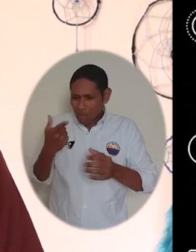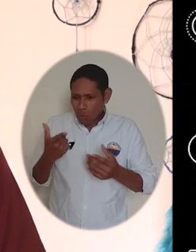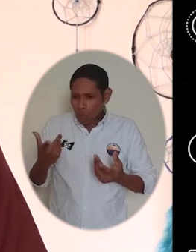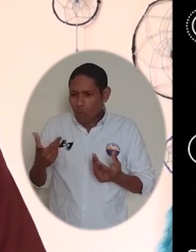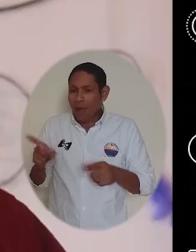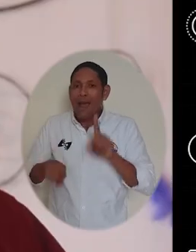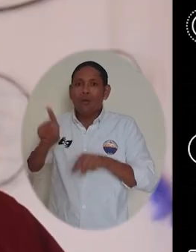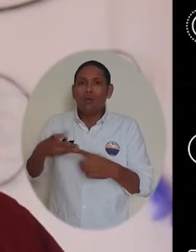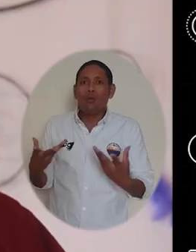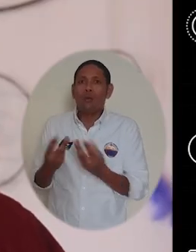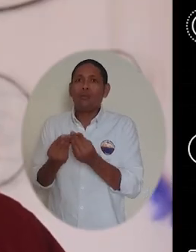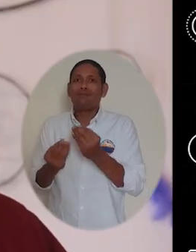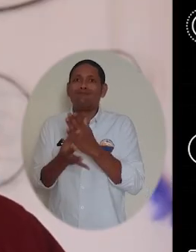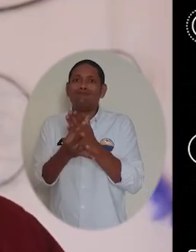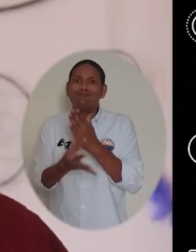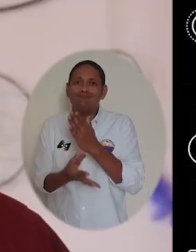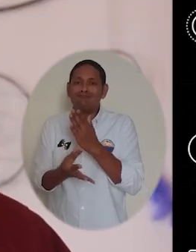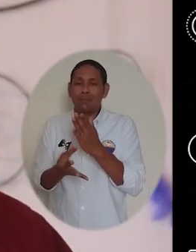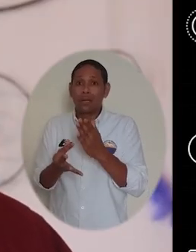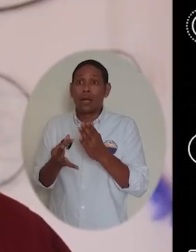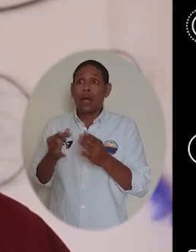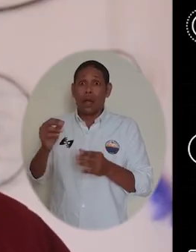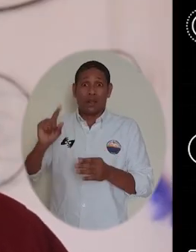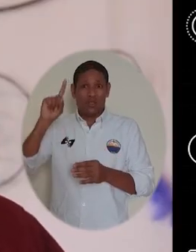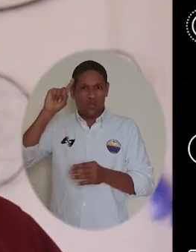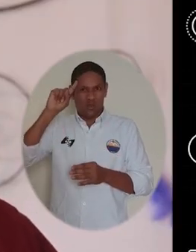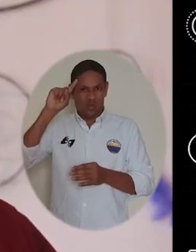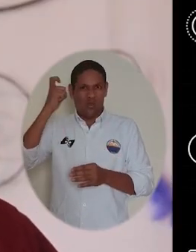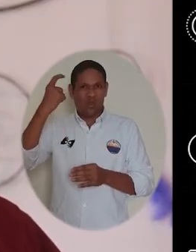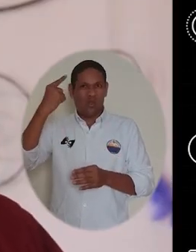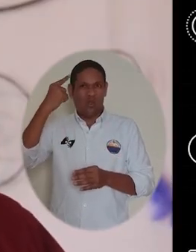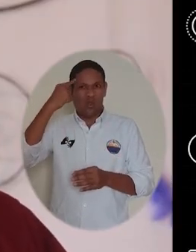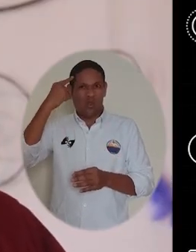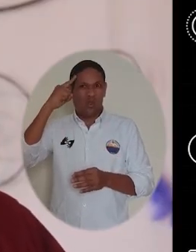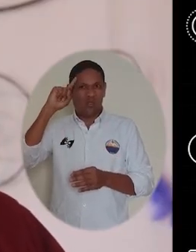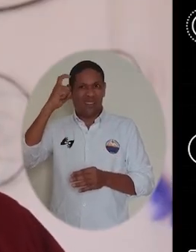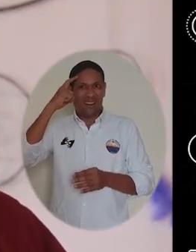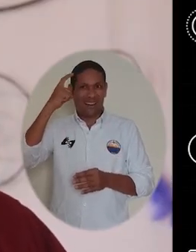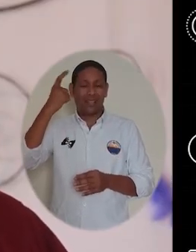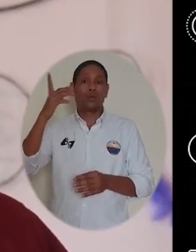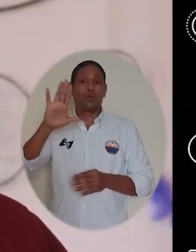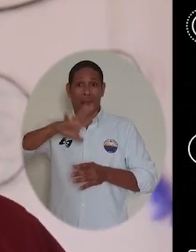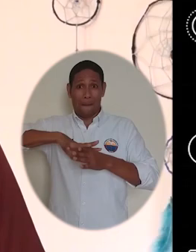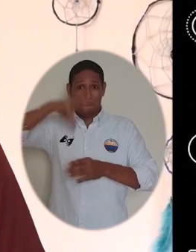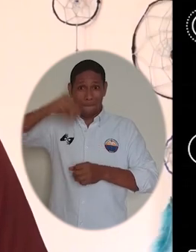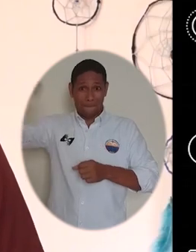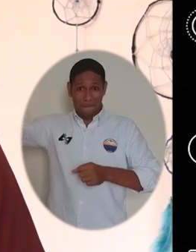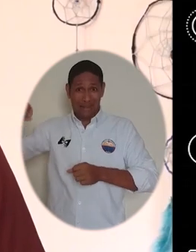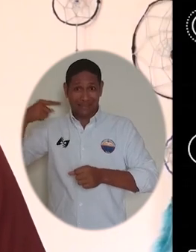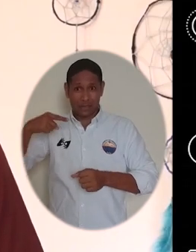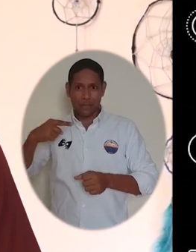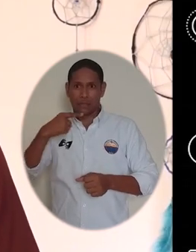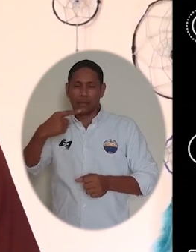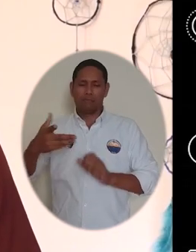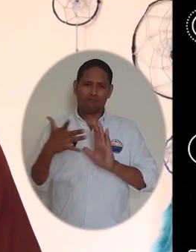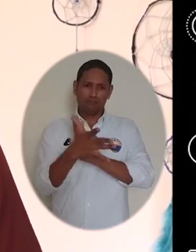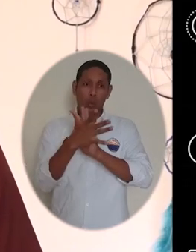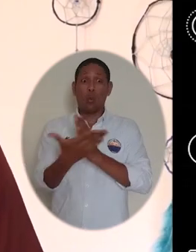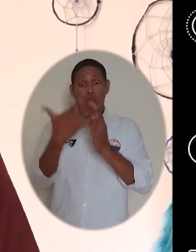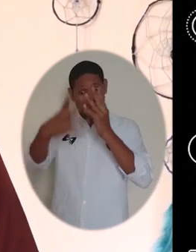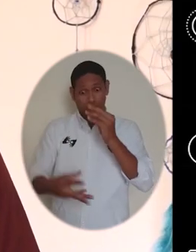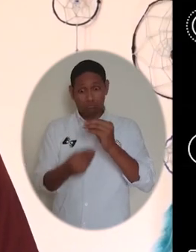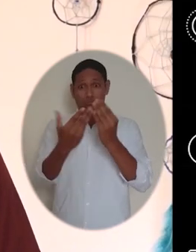Superiores, se les dará prioridad a los de mayor condición de vulnerabilidad. El gobernador del Magdalena, Carlos Caicedo, desde la